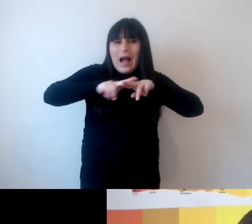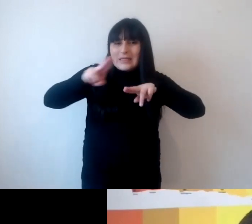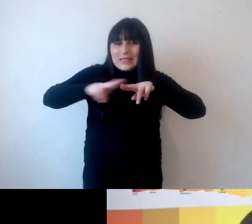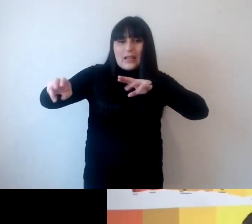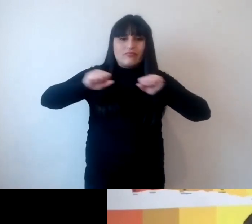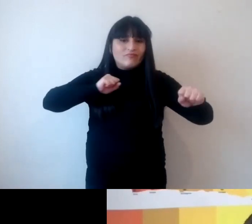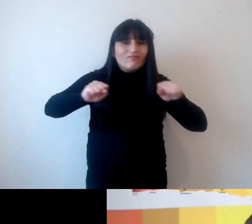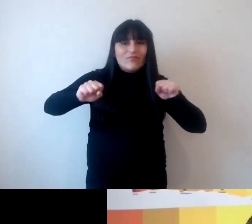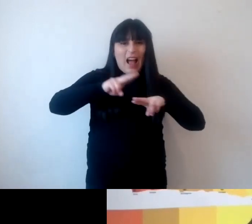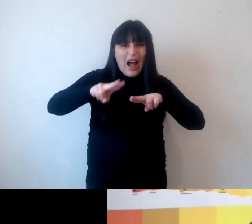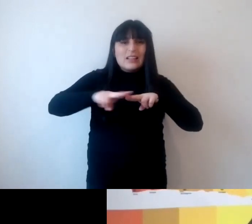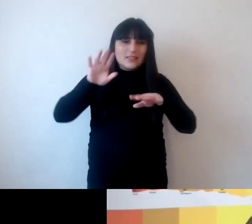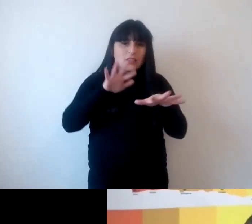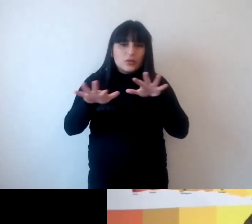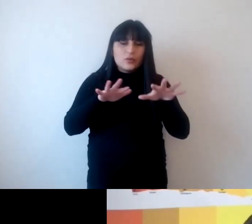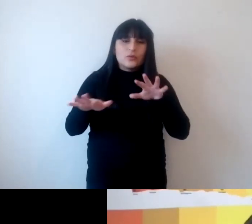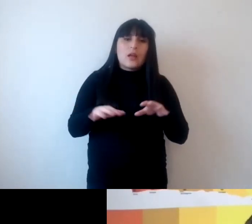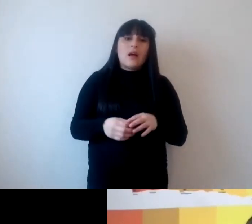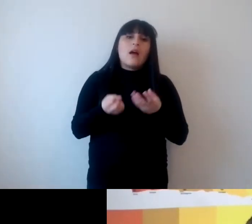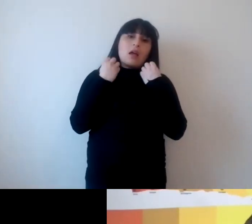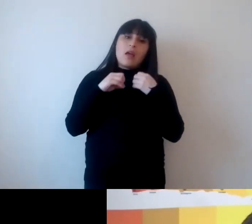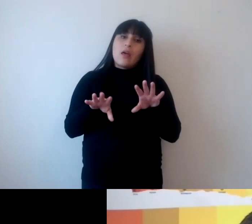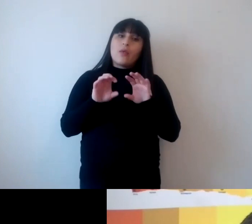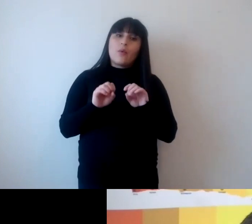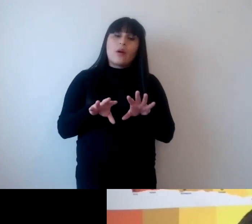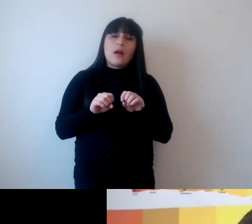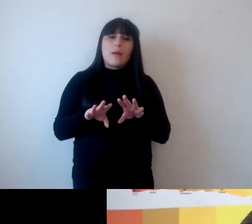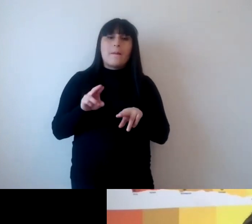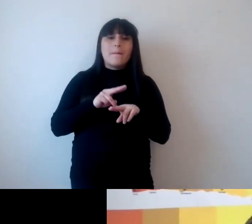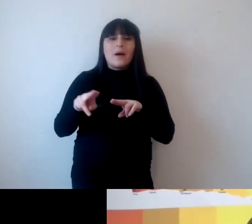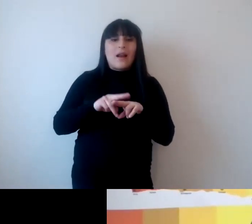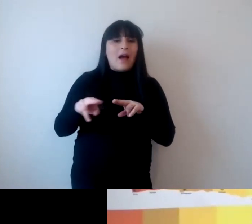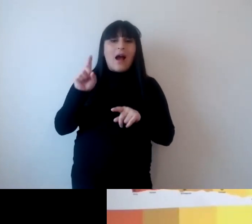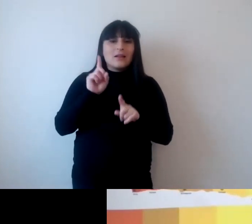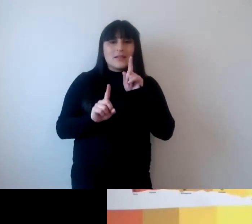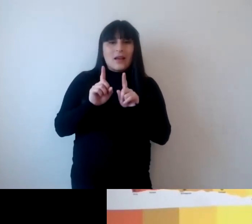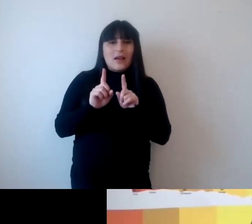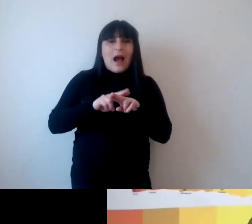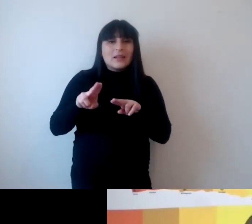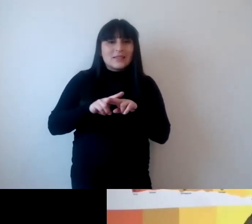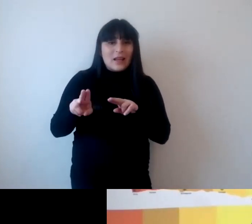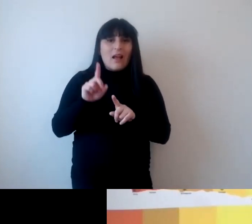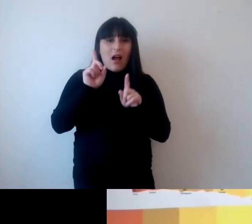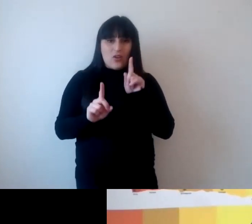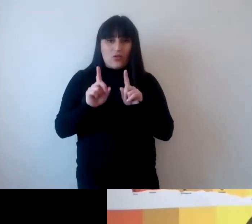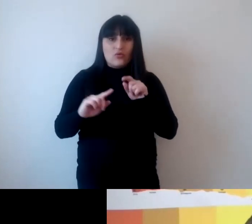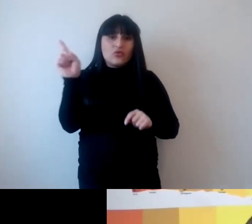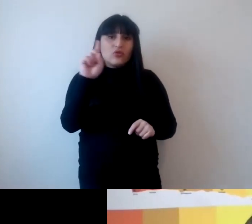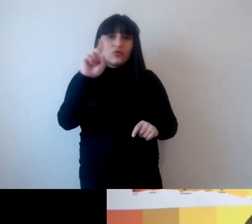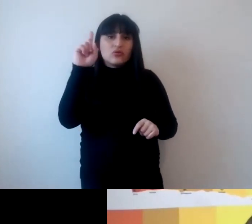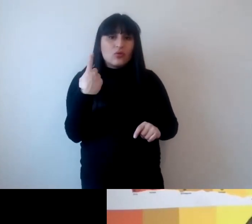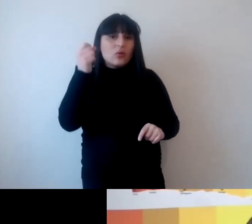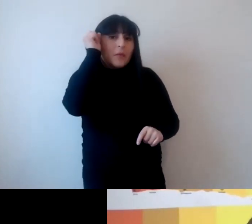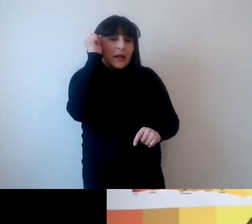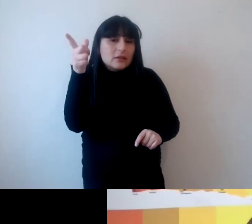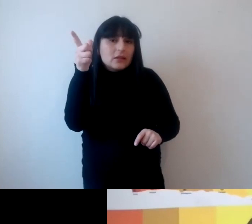acción climática es decir educar para actuar no solo para entender sabemos la importancia de considerar